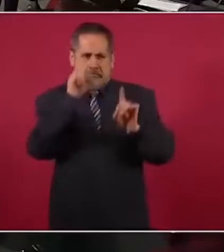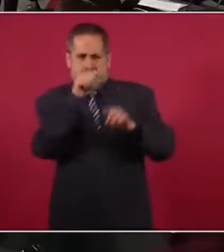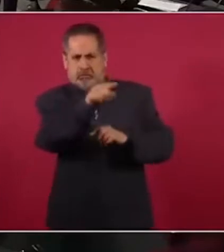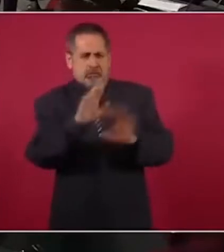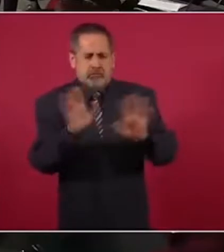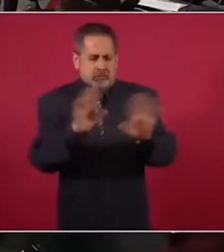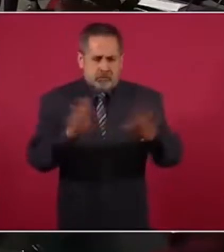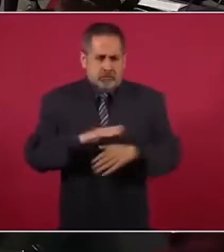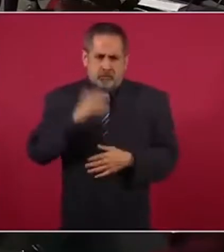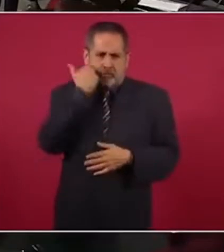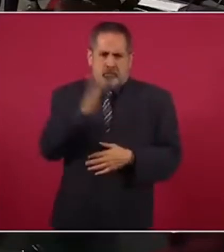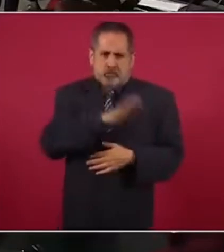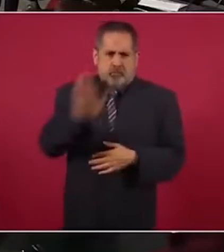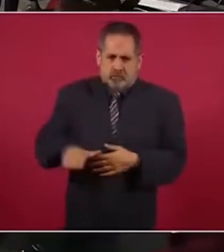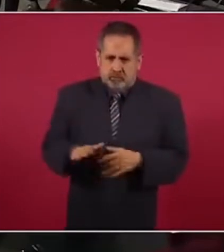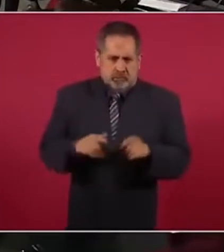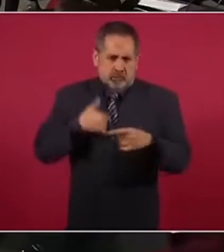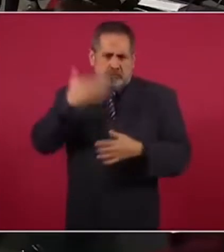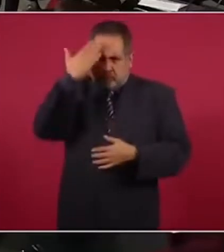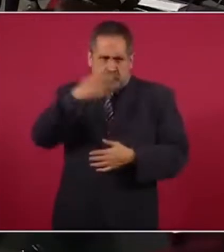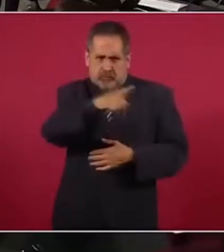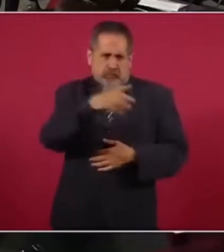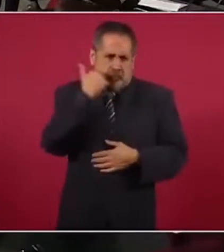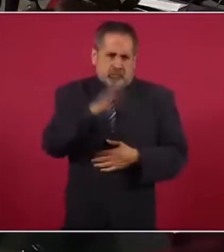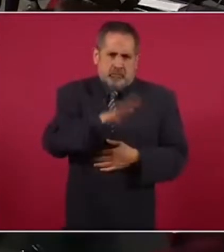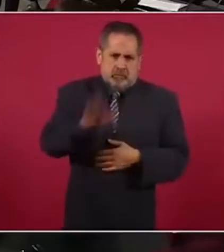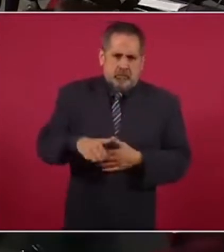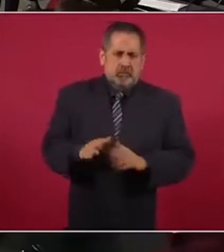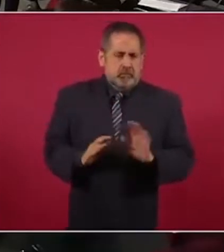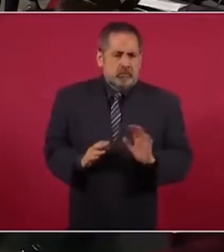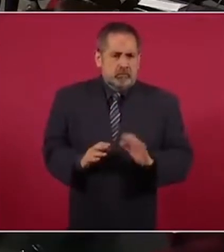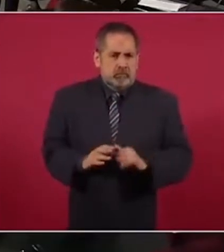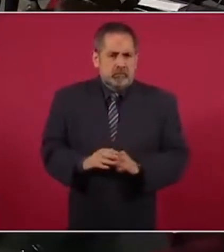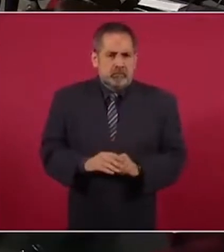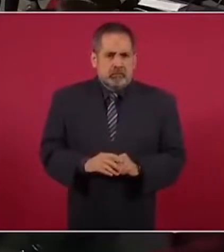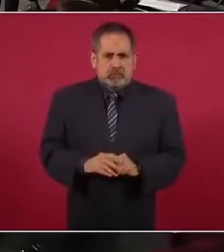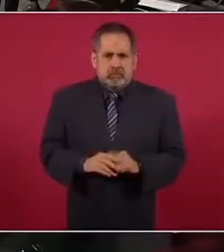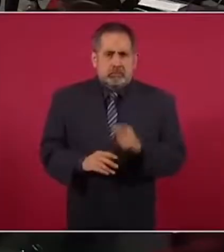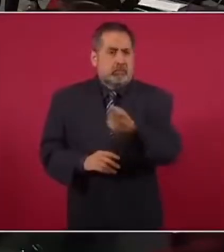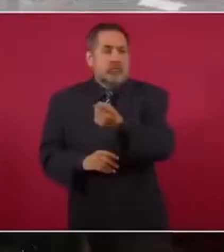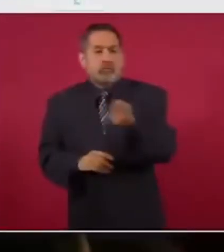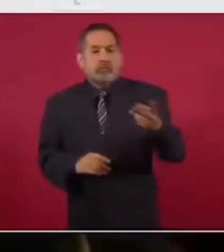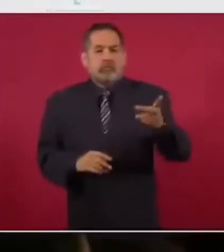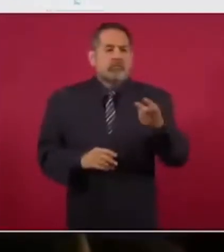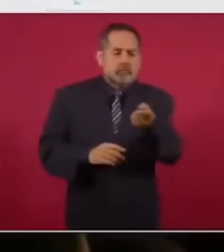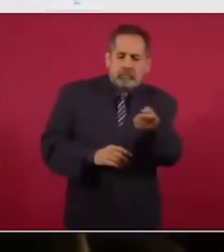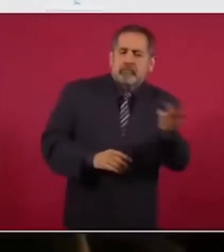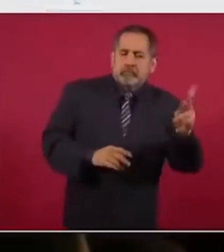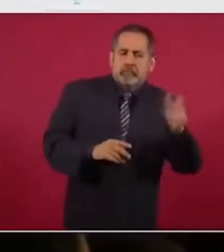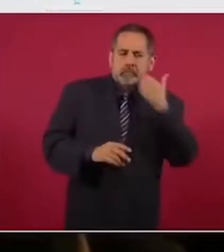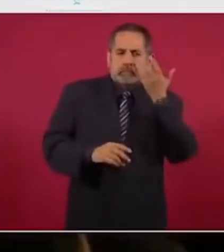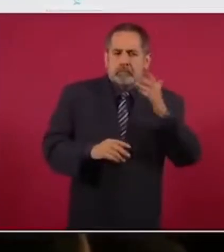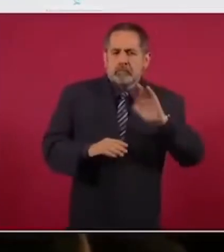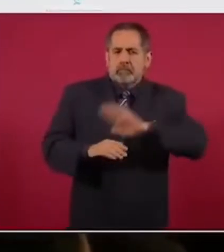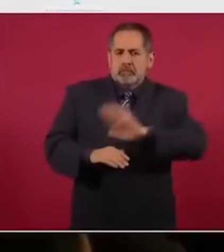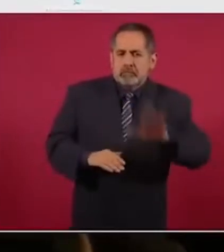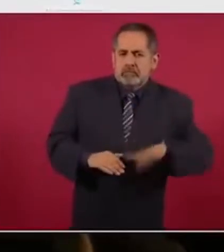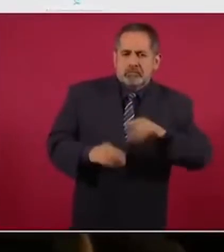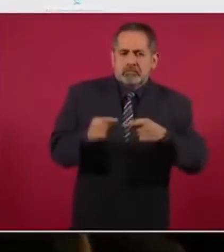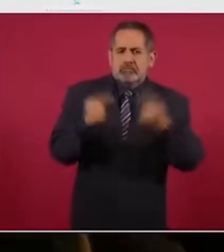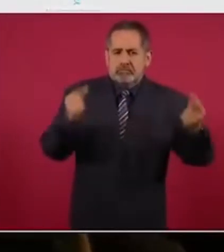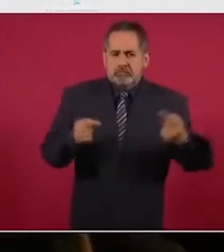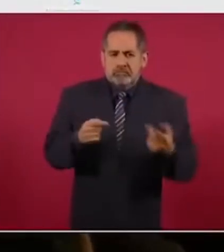quiere muertos aquí y menos usted, por supuesto. No, no, no, no, no, no, si hay quienes quieren muertos, no, cómo no, mis adversarios,